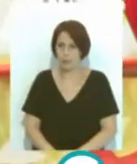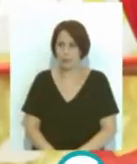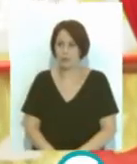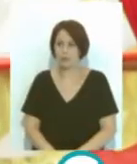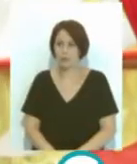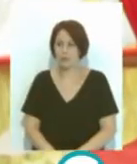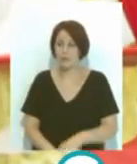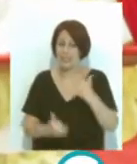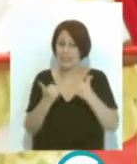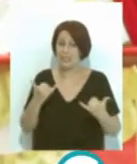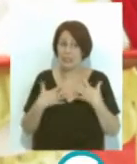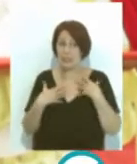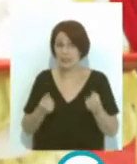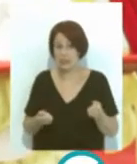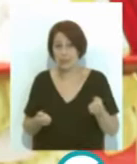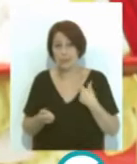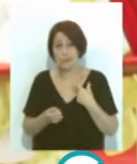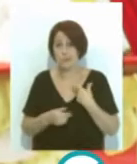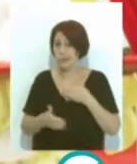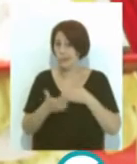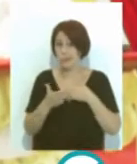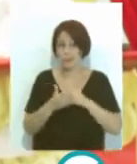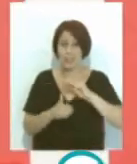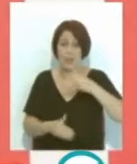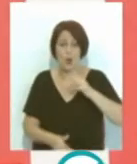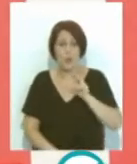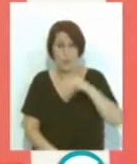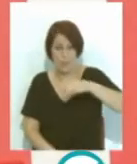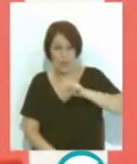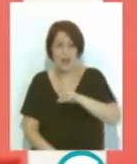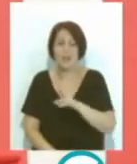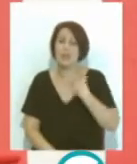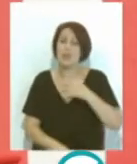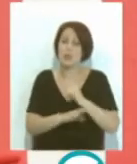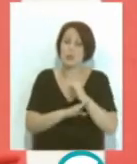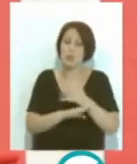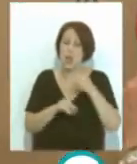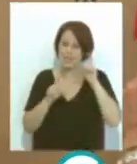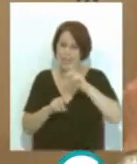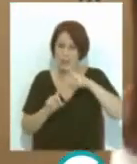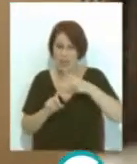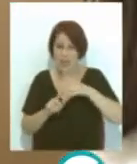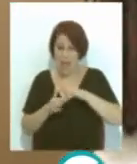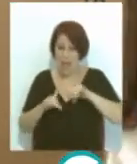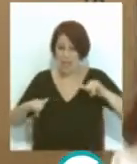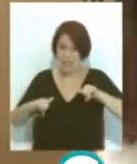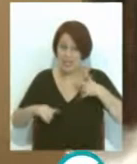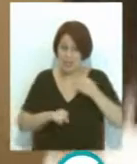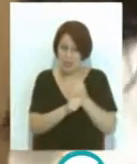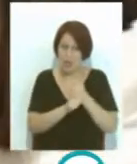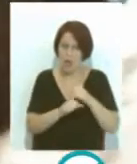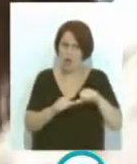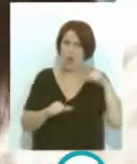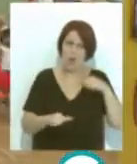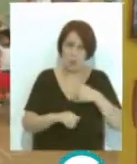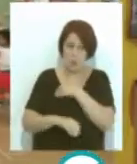La crisis sanitaria no permitió al alumnado de tercero de PEMAR del Instituto de Enseñanza Secundaria Caleta presentar el trabajo desarrollado desde